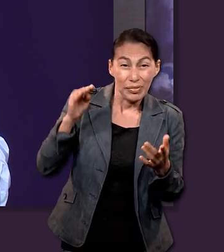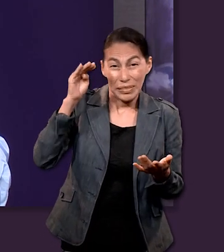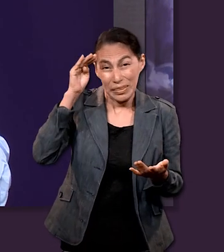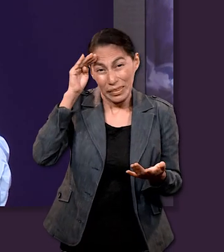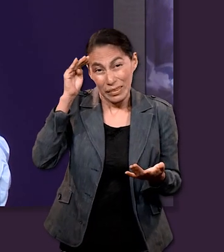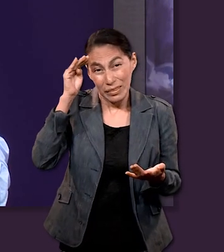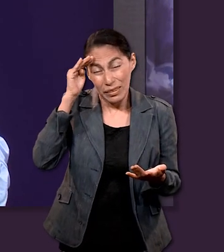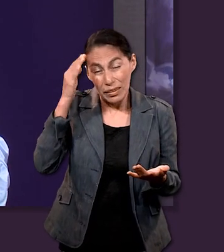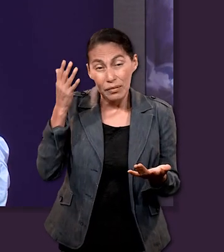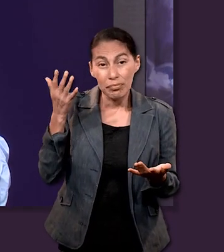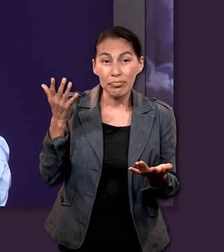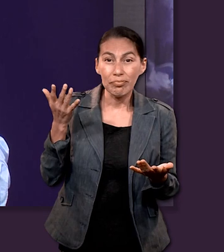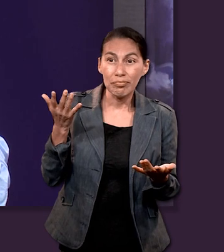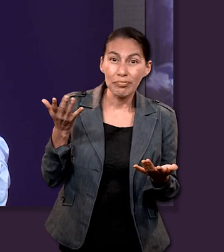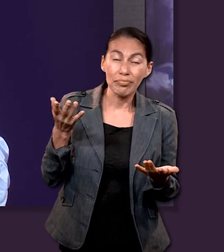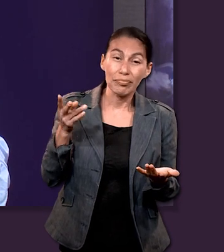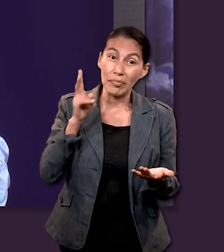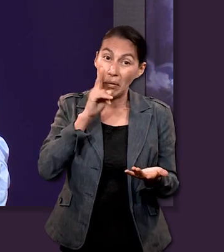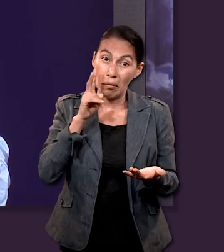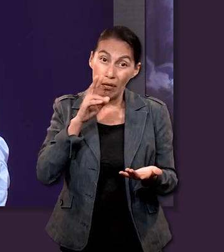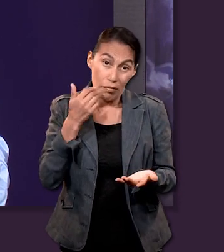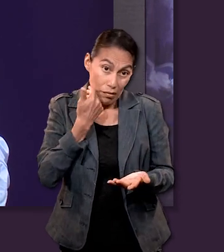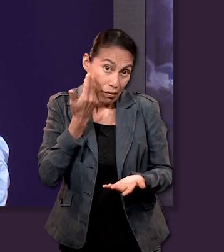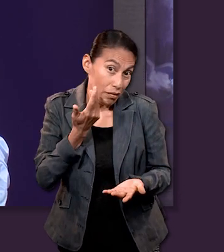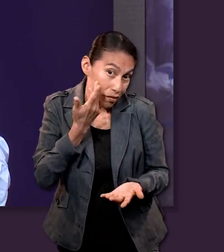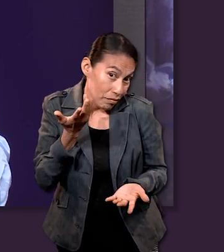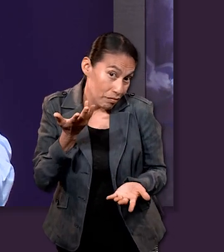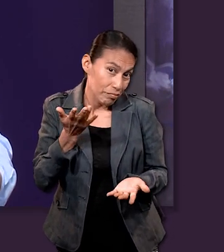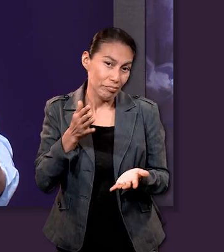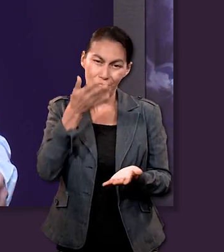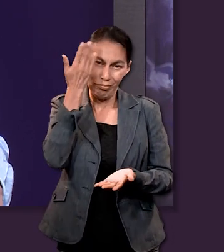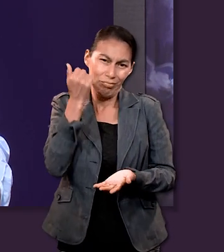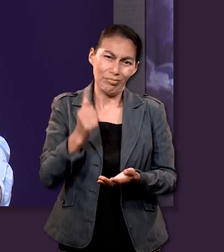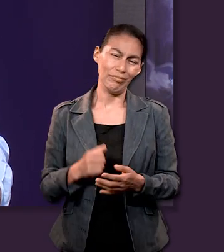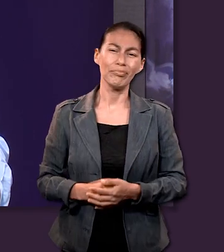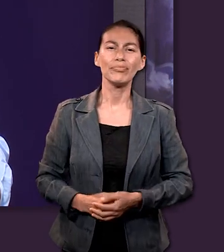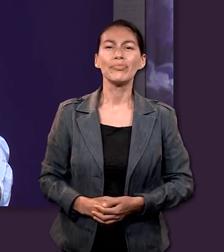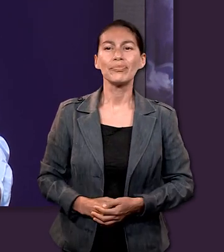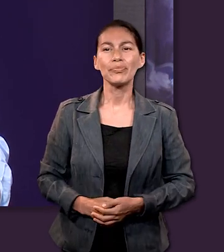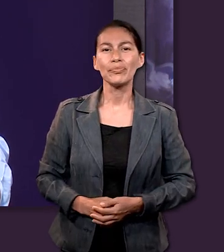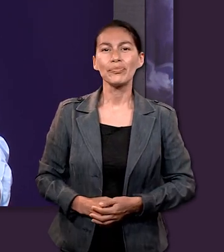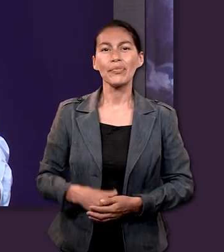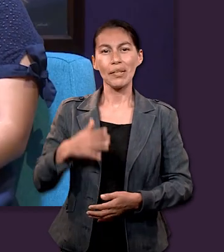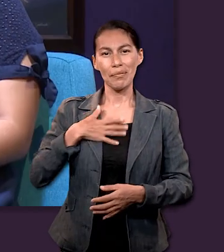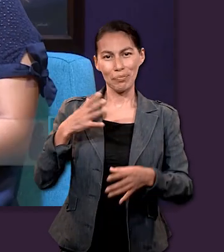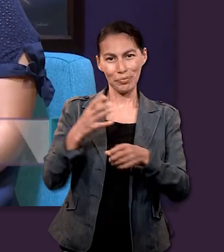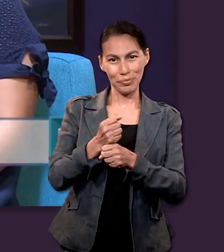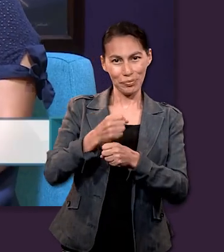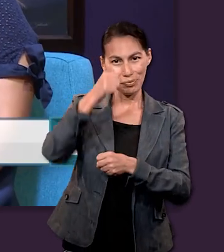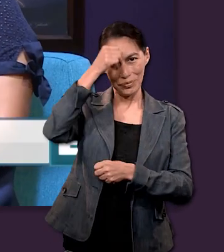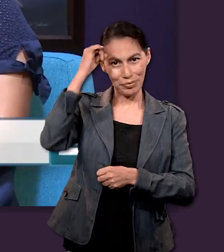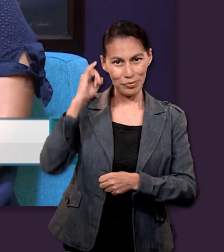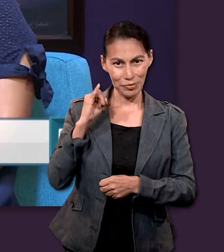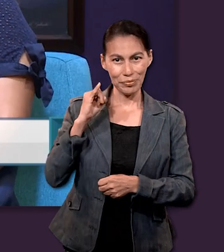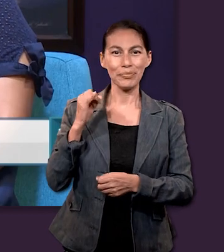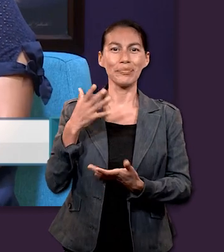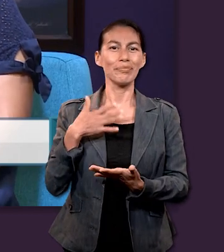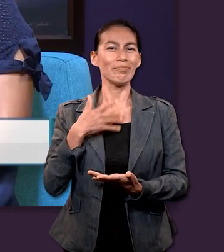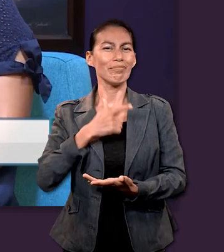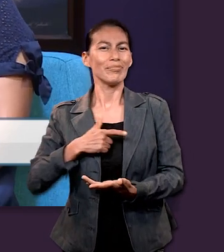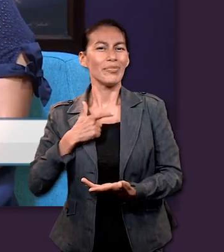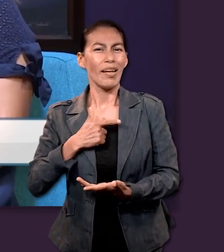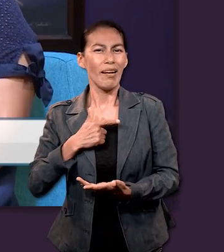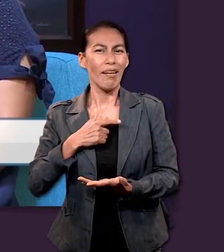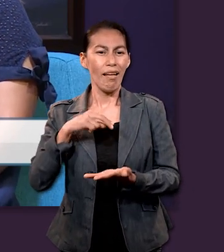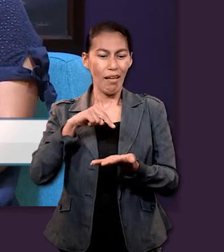reflexionar para ver si realmente me gustaría tenerlo. Y mi nombre es Saray Prado y me